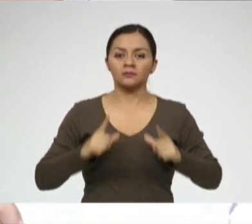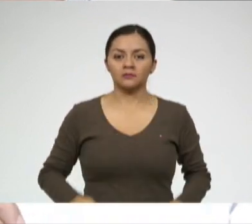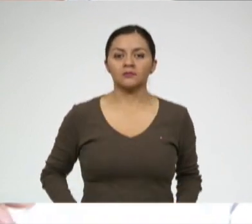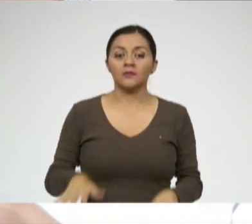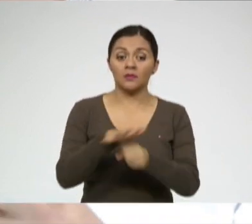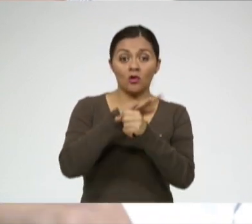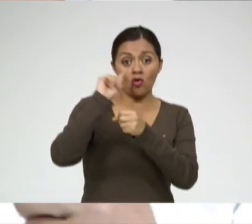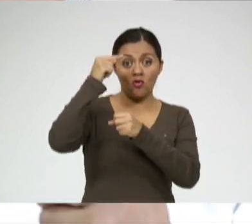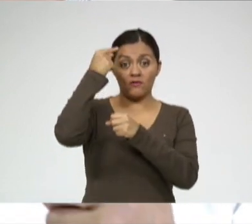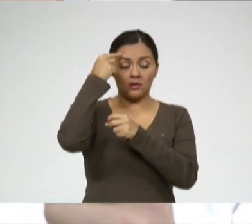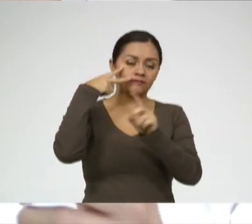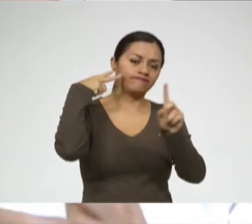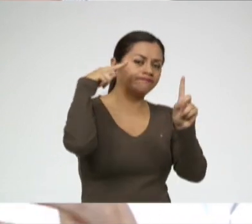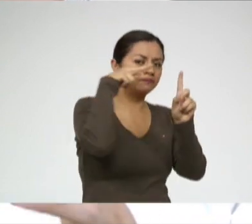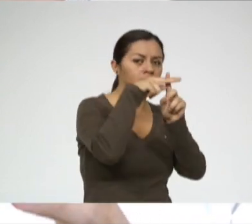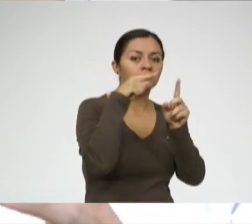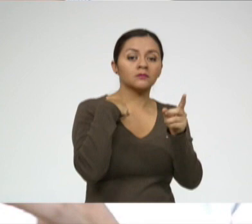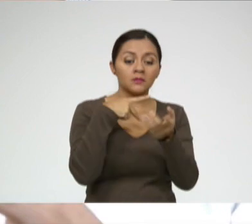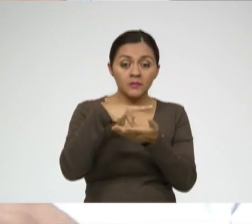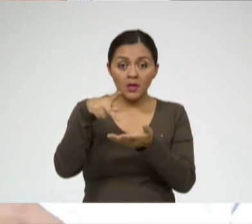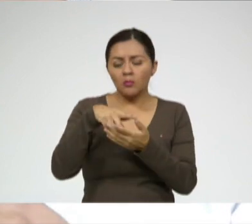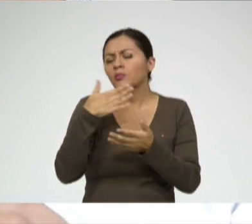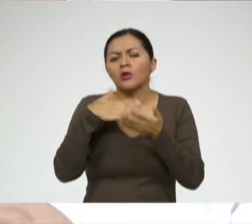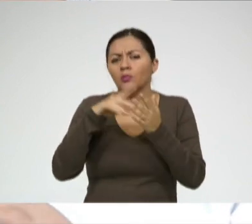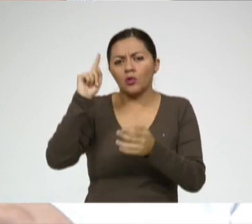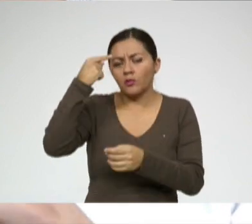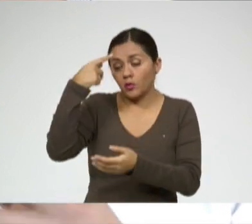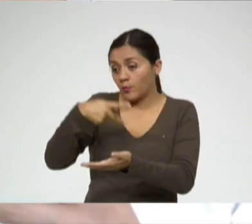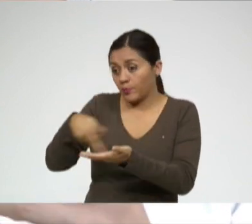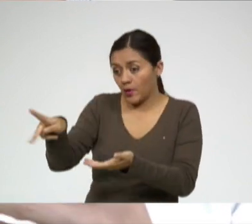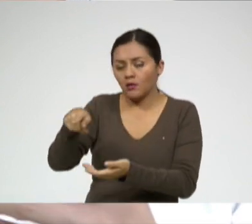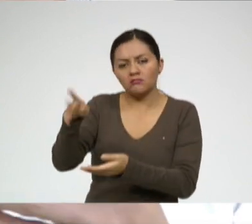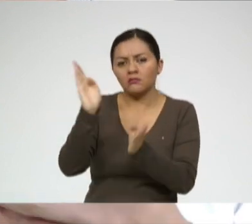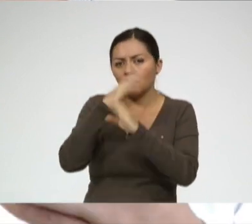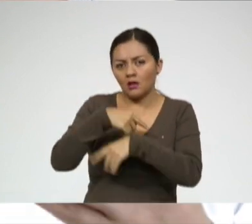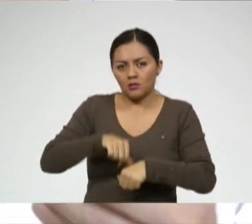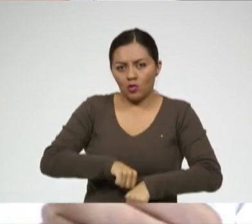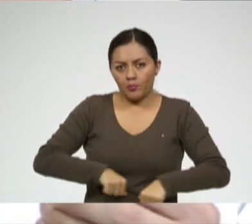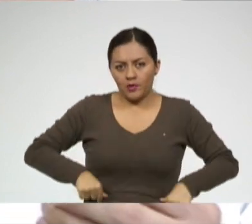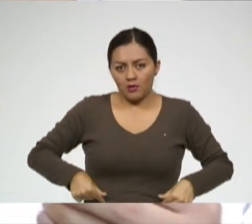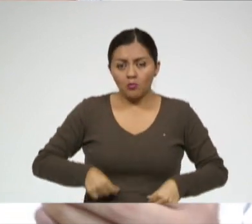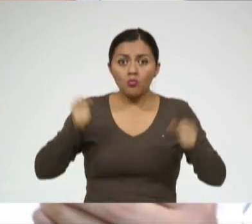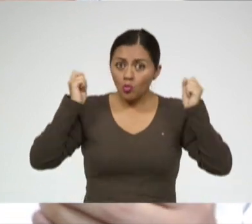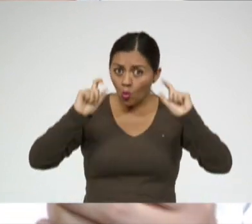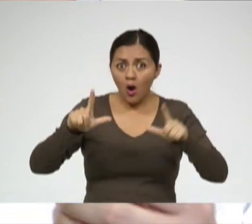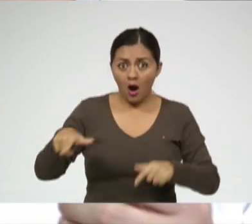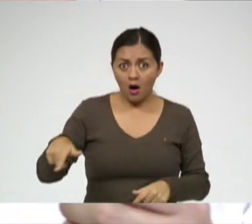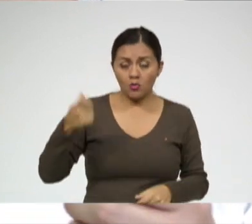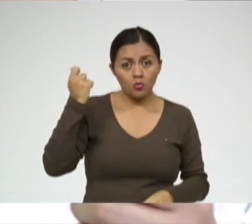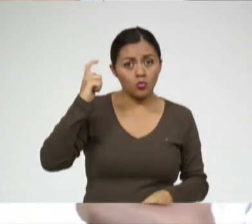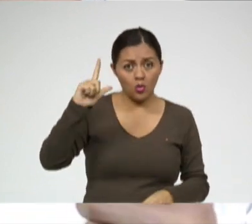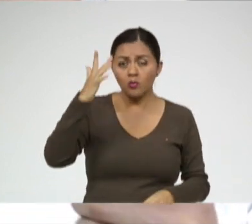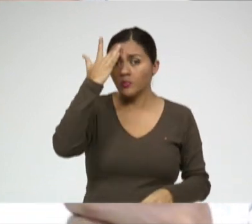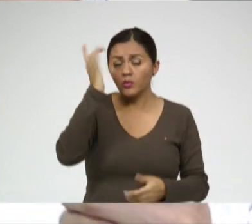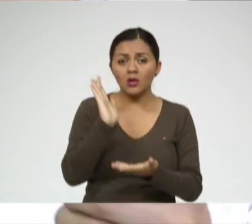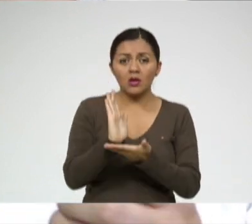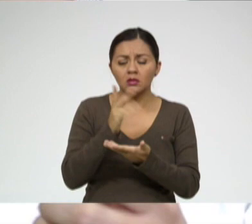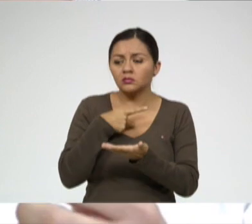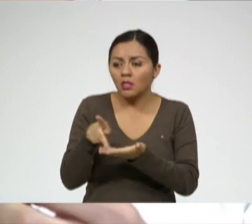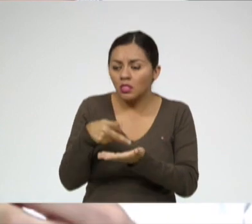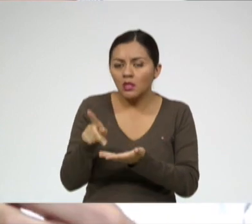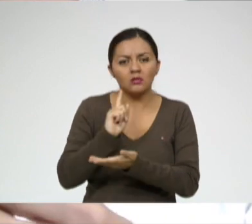el gobierno paga las cirugías para estos pacientes porque es muy caro por seguridad social